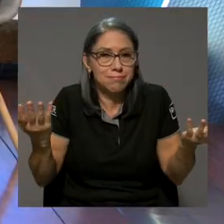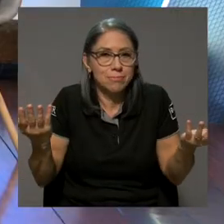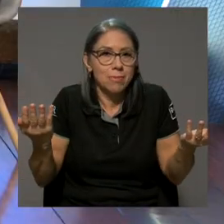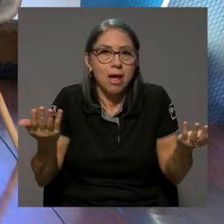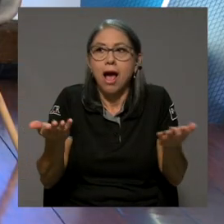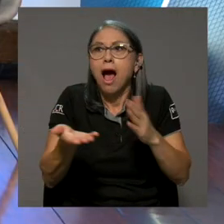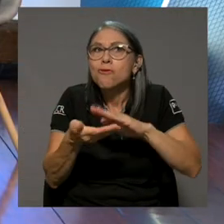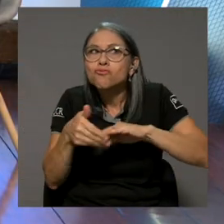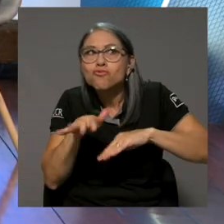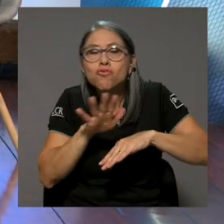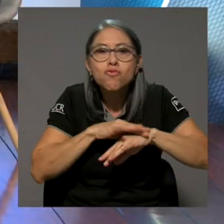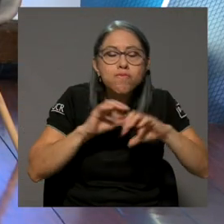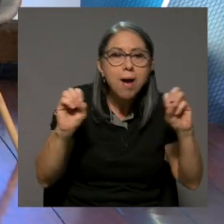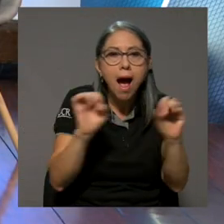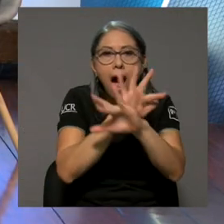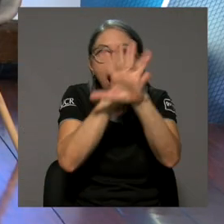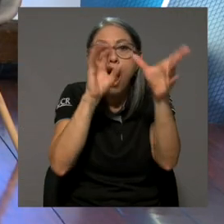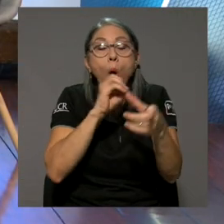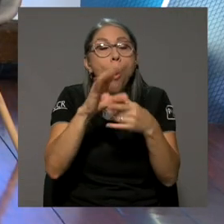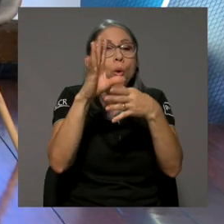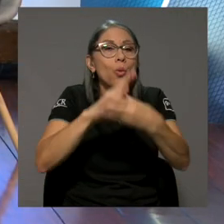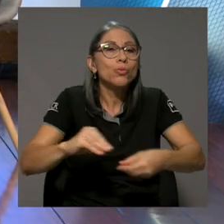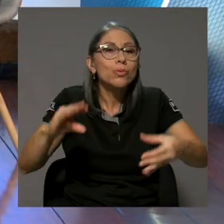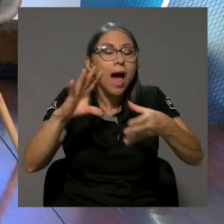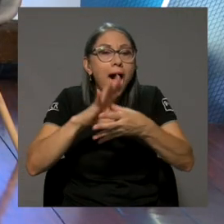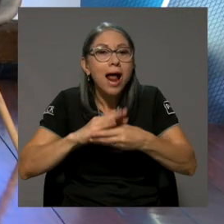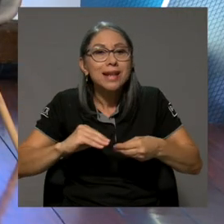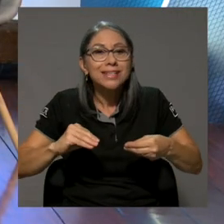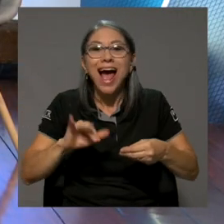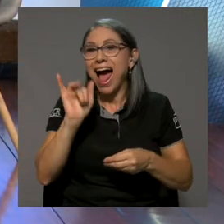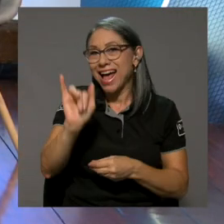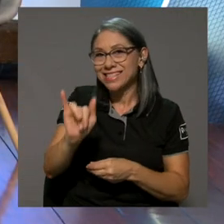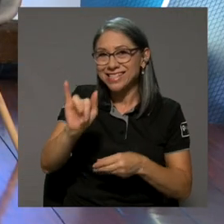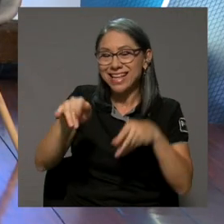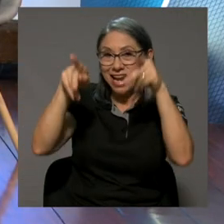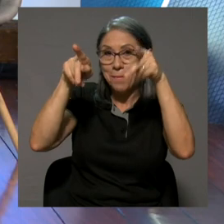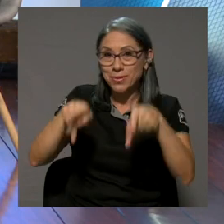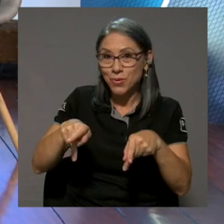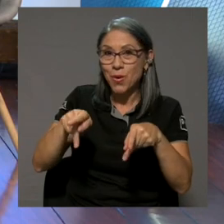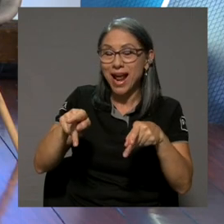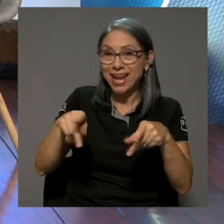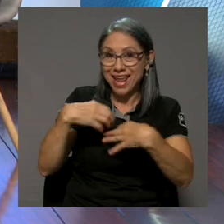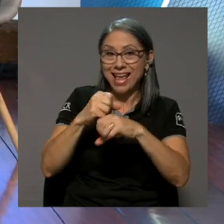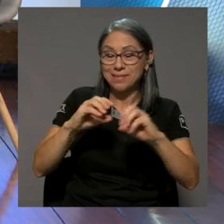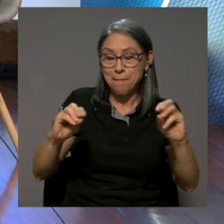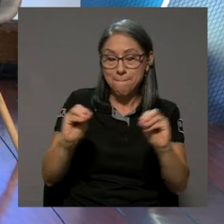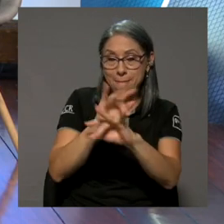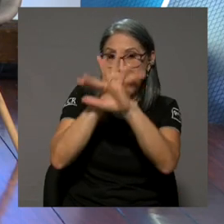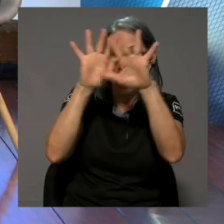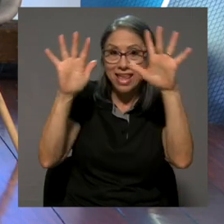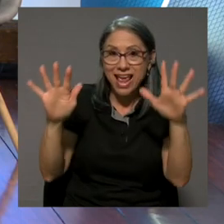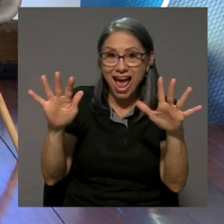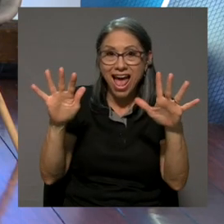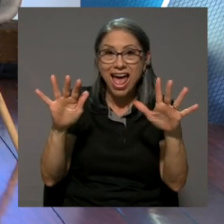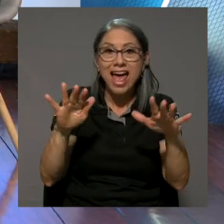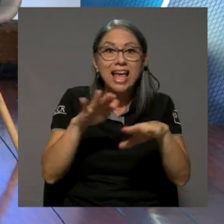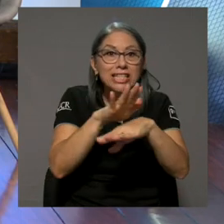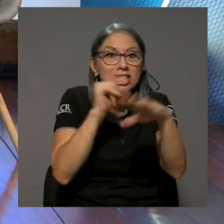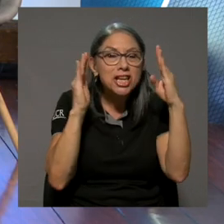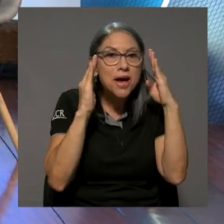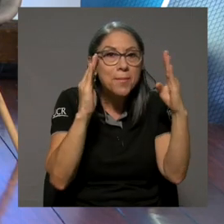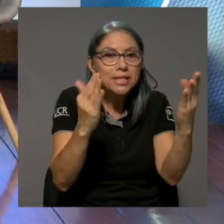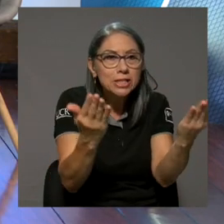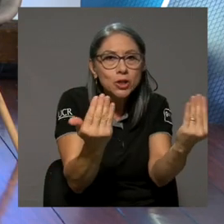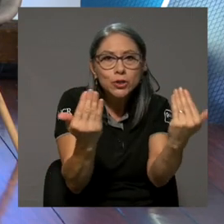truco de magia o contarles una historia. Y así el mago te mantiene cerca, juega con tu